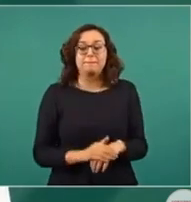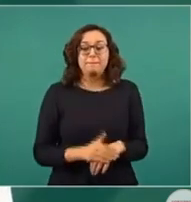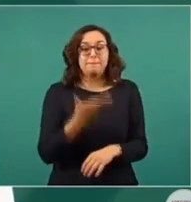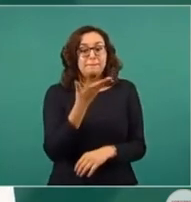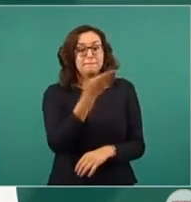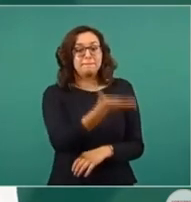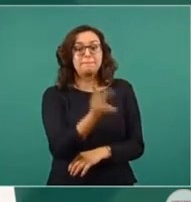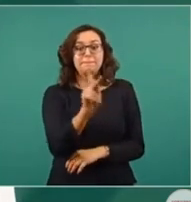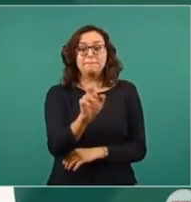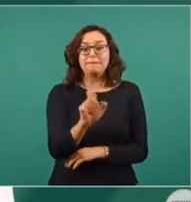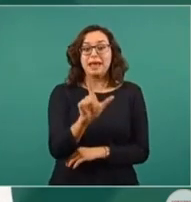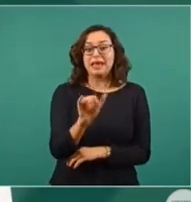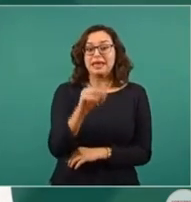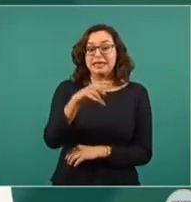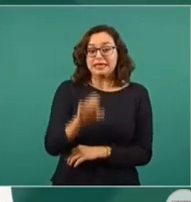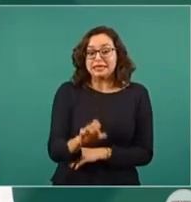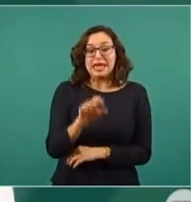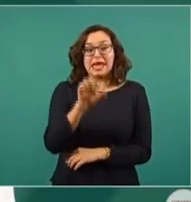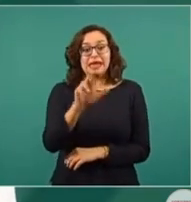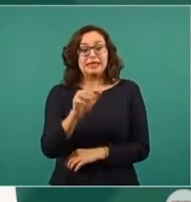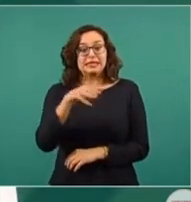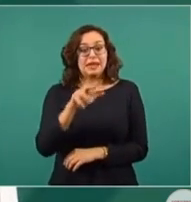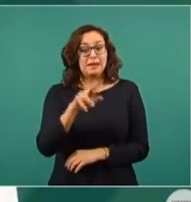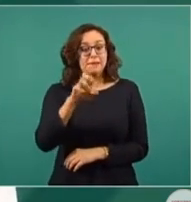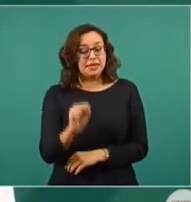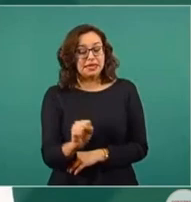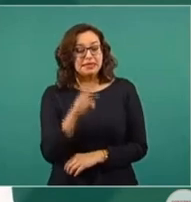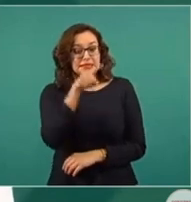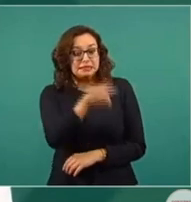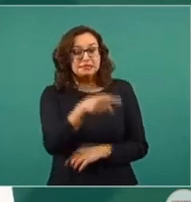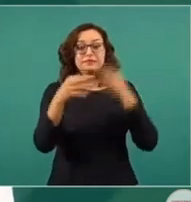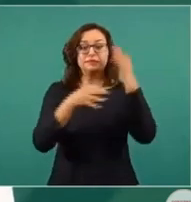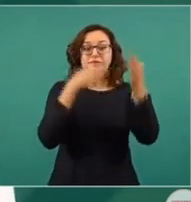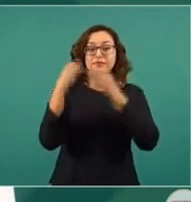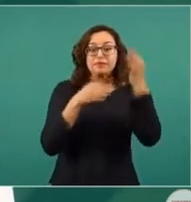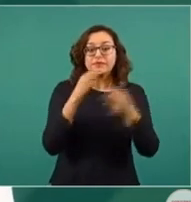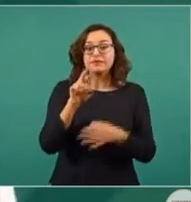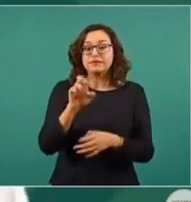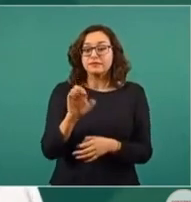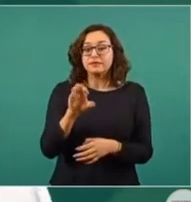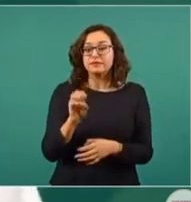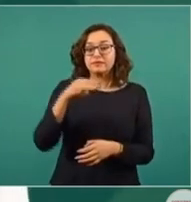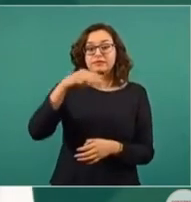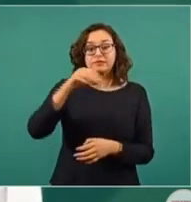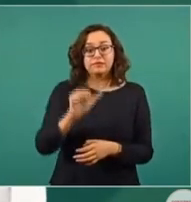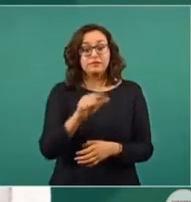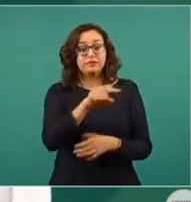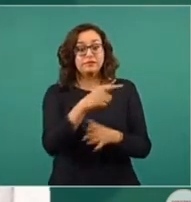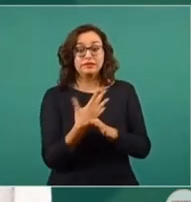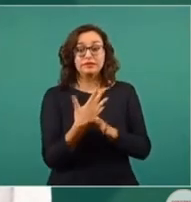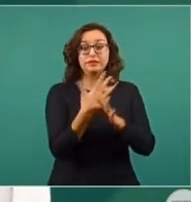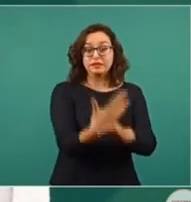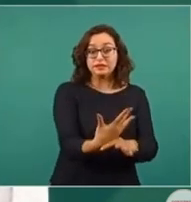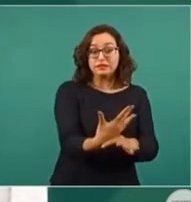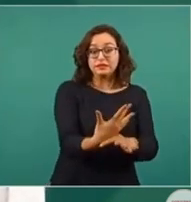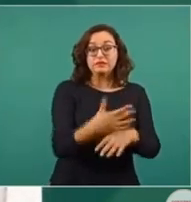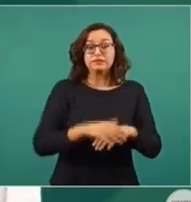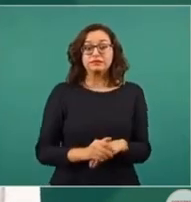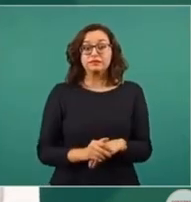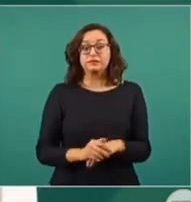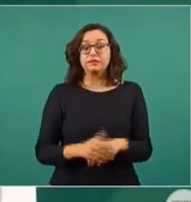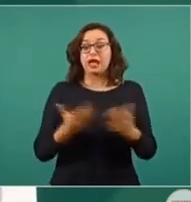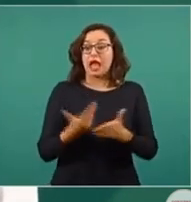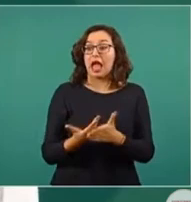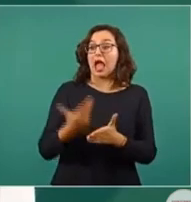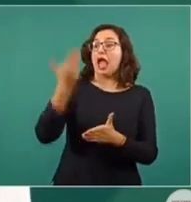del Universal y del Reforma, reportera de Univisión, se refiere, y se refirió en su columna, a una